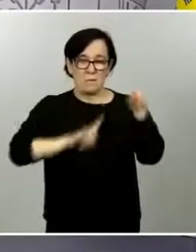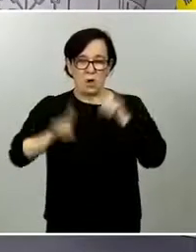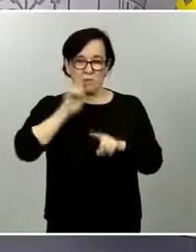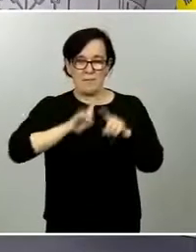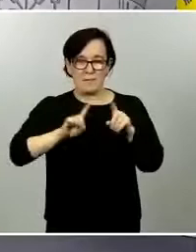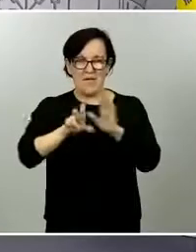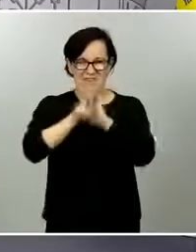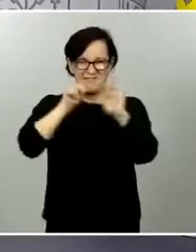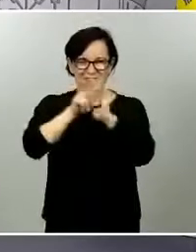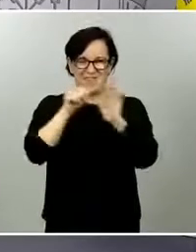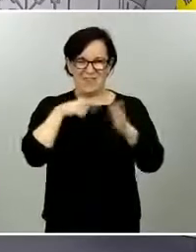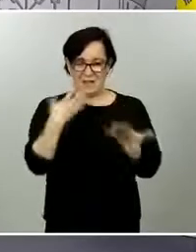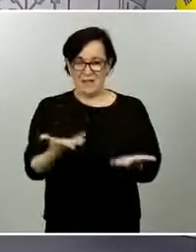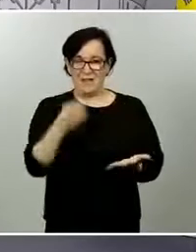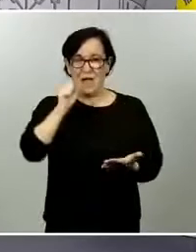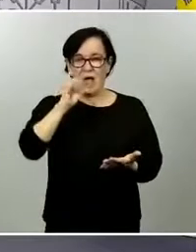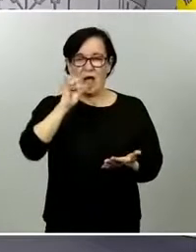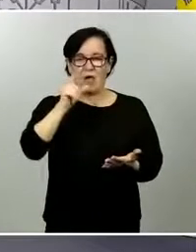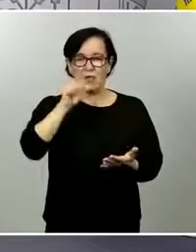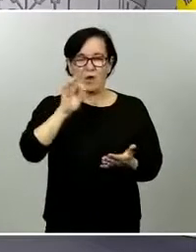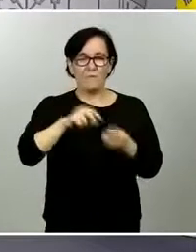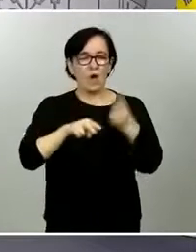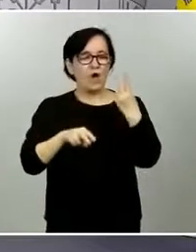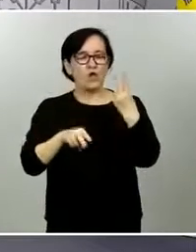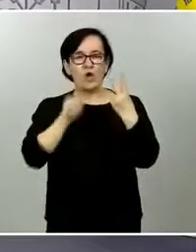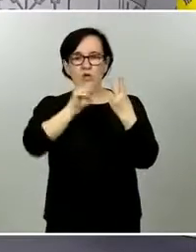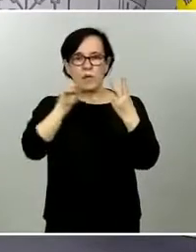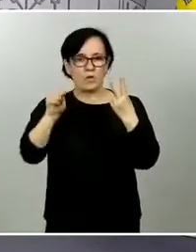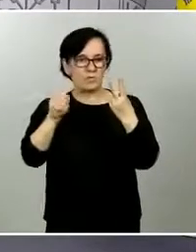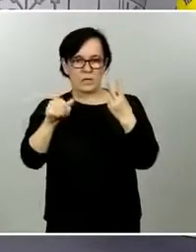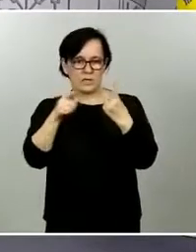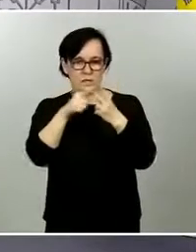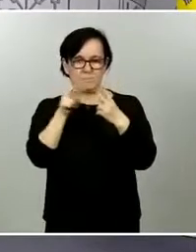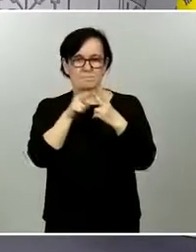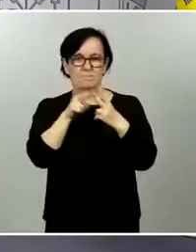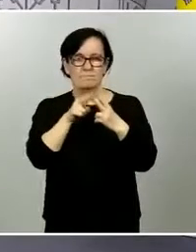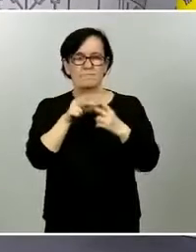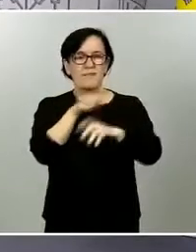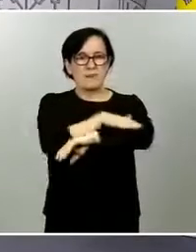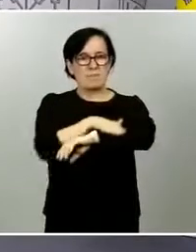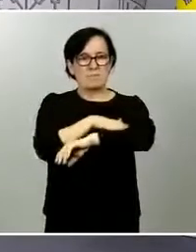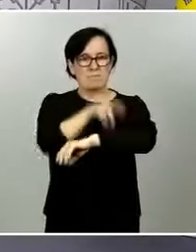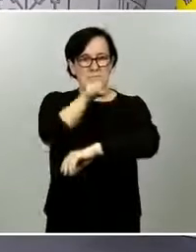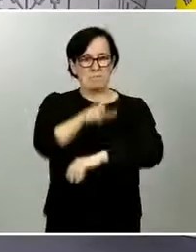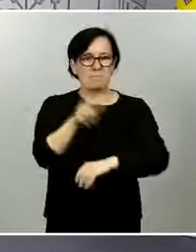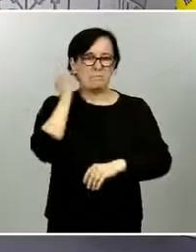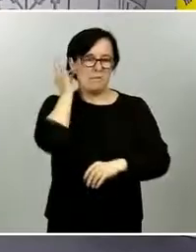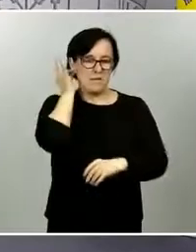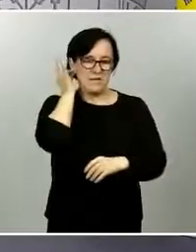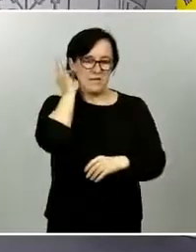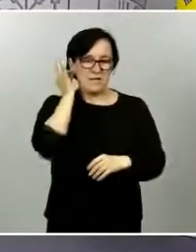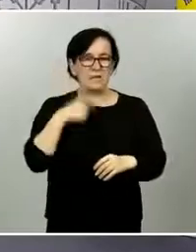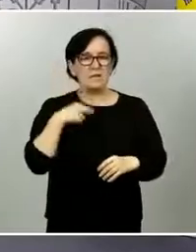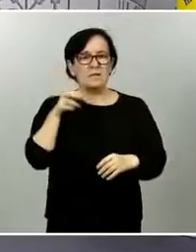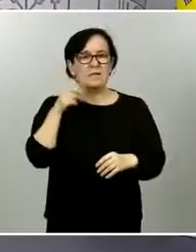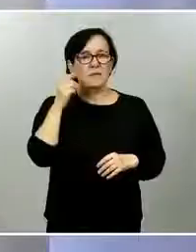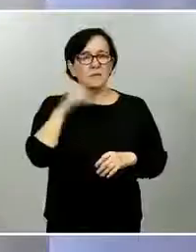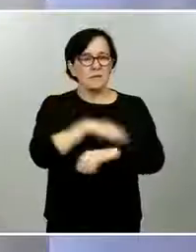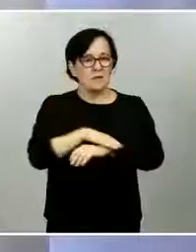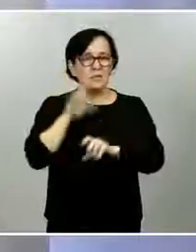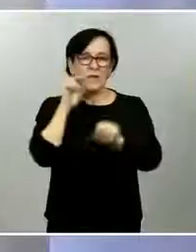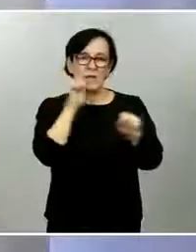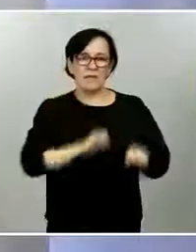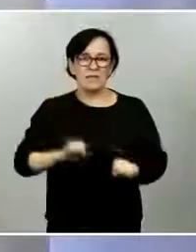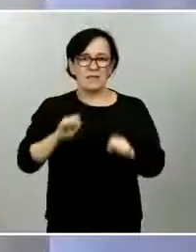sonido de audio adelante el correo sí hola buenas tardes parece que hay un problema con el vídeo pero bueno soy